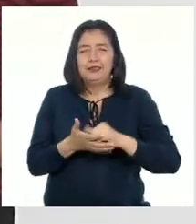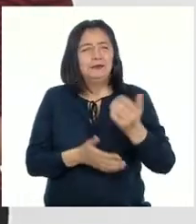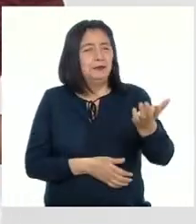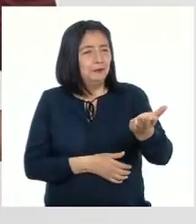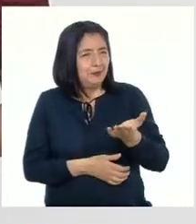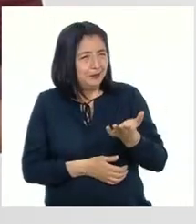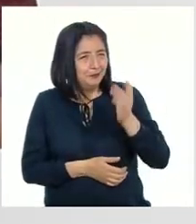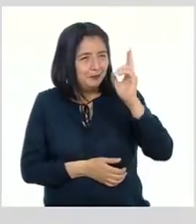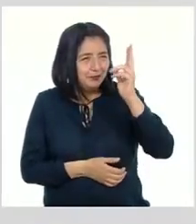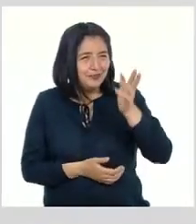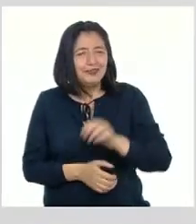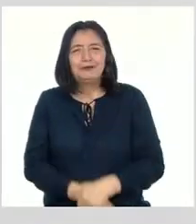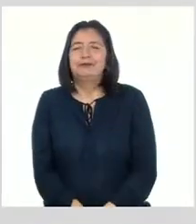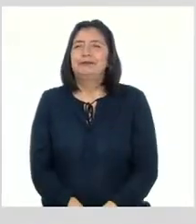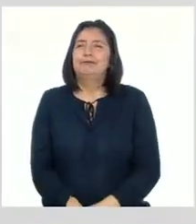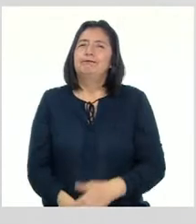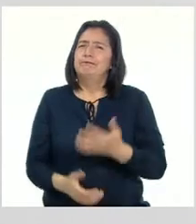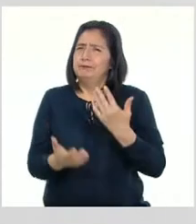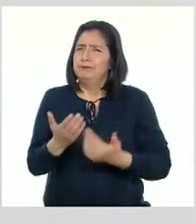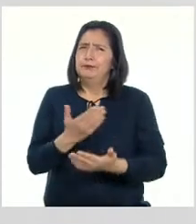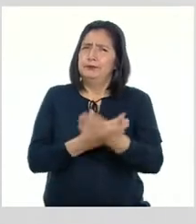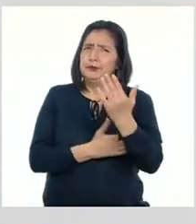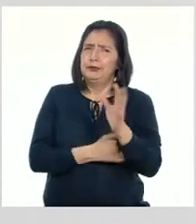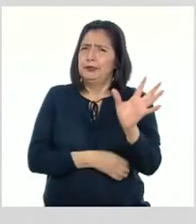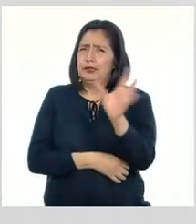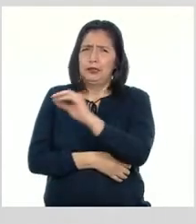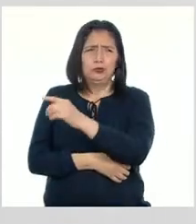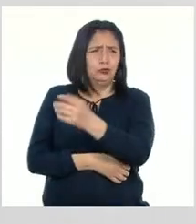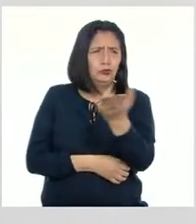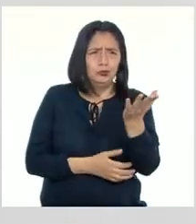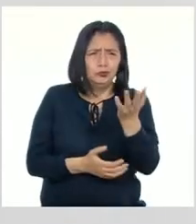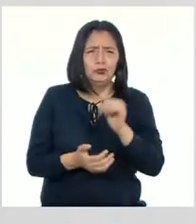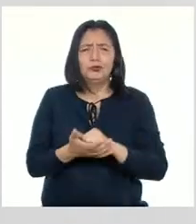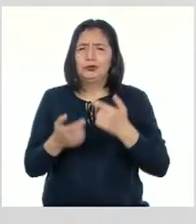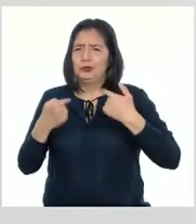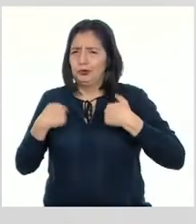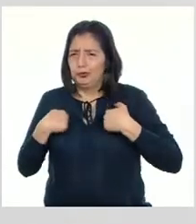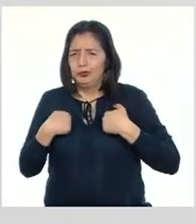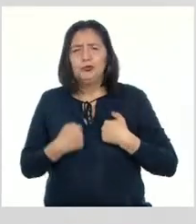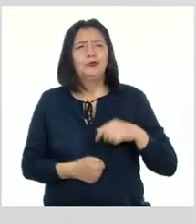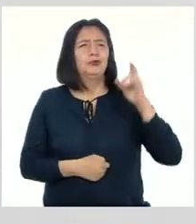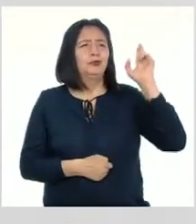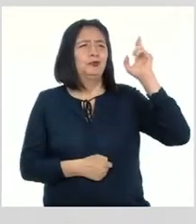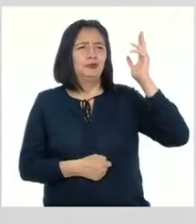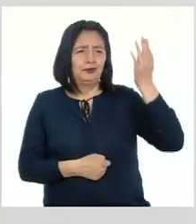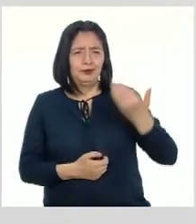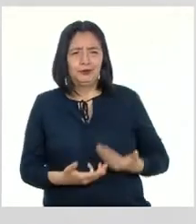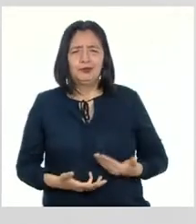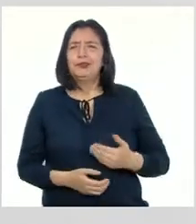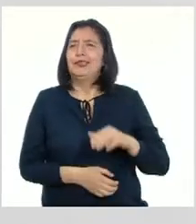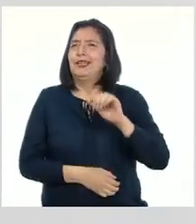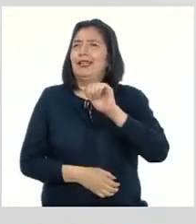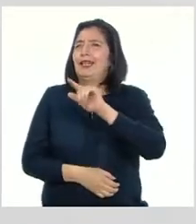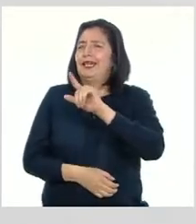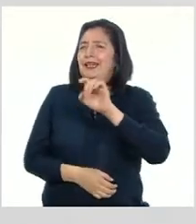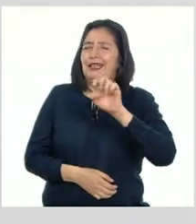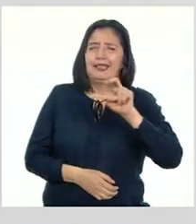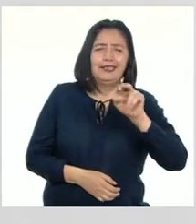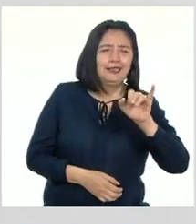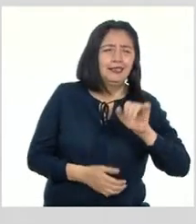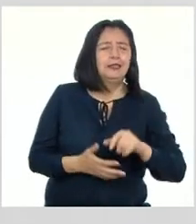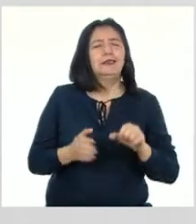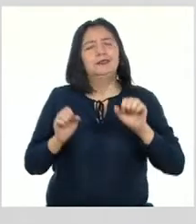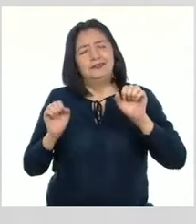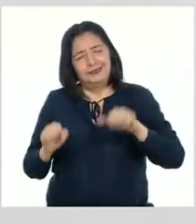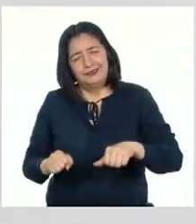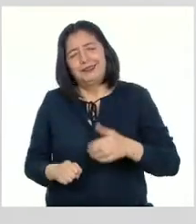profesora, buenos días Buenos días a todas y todos Soy la profesora Aleni Fernández Y me alegra mucho